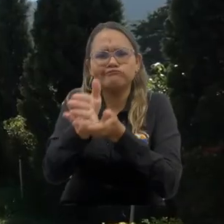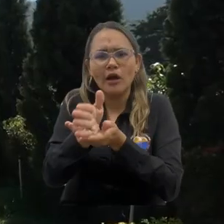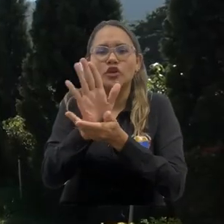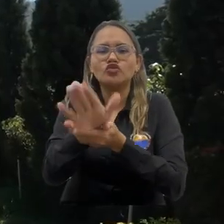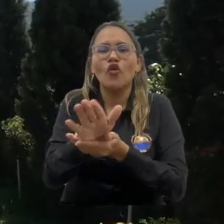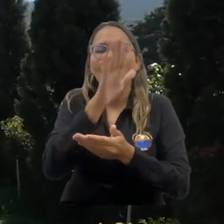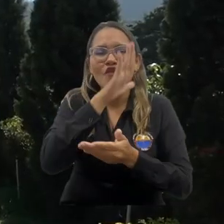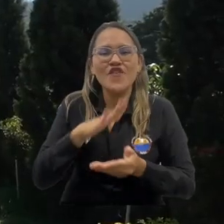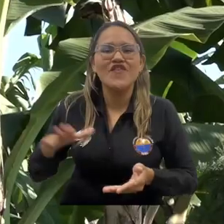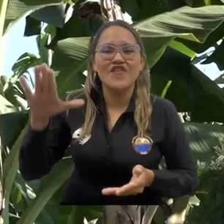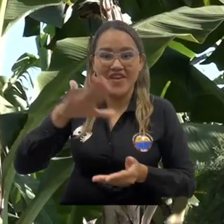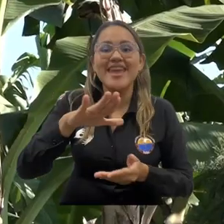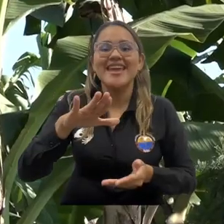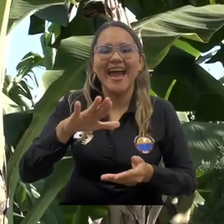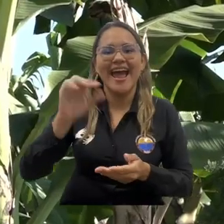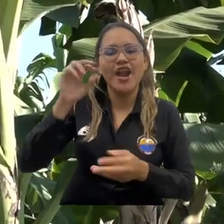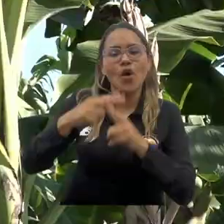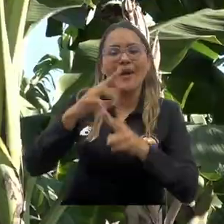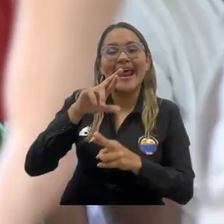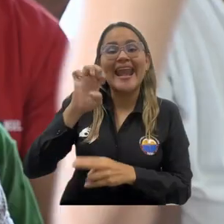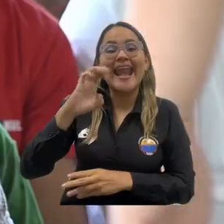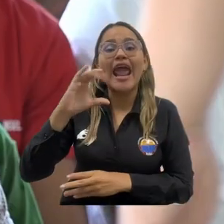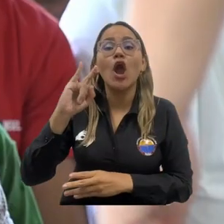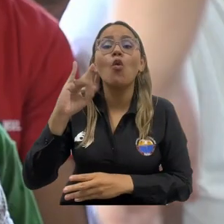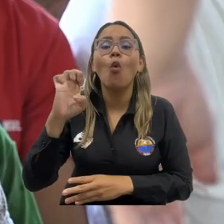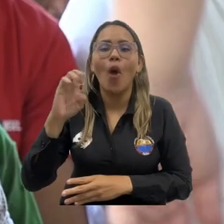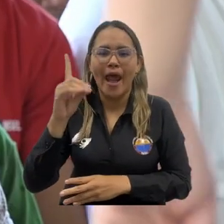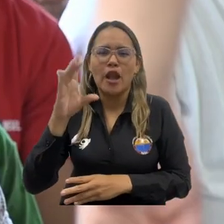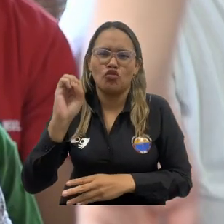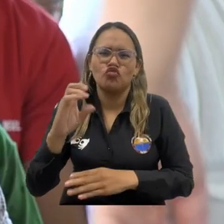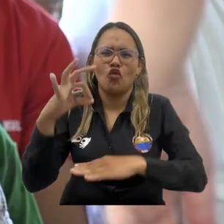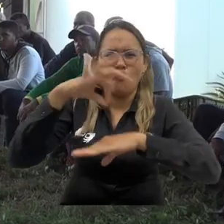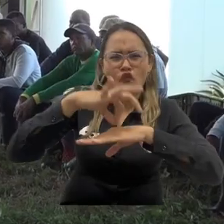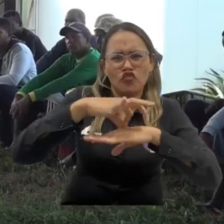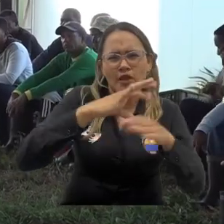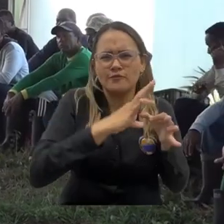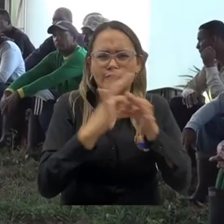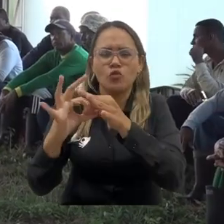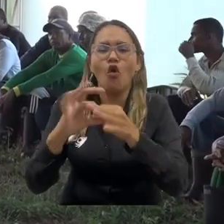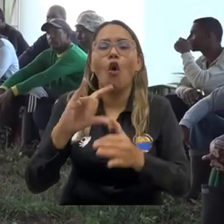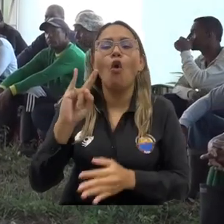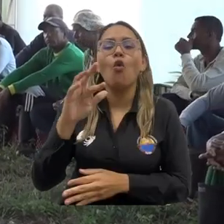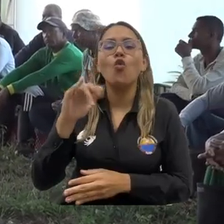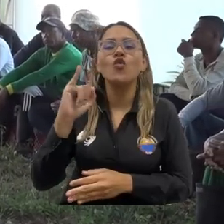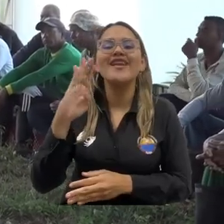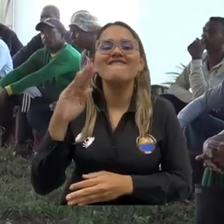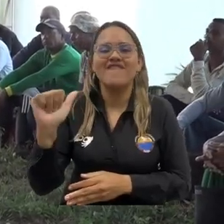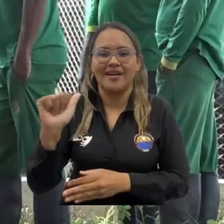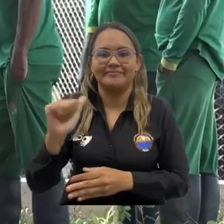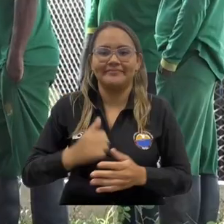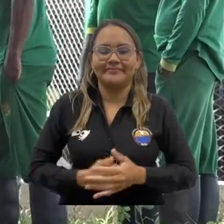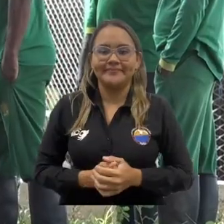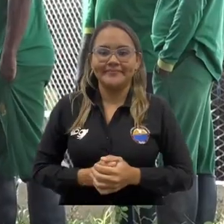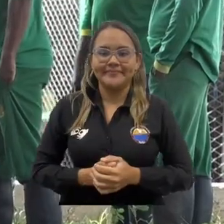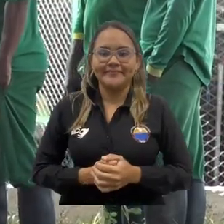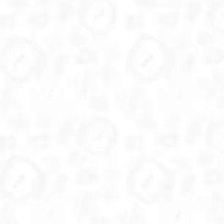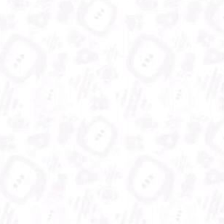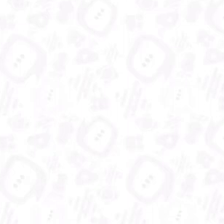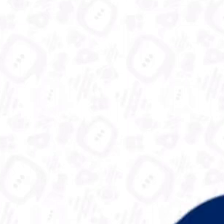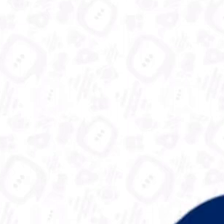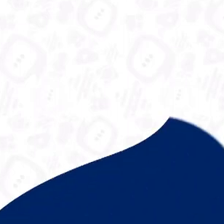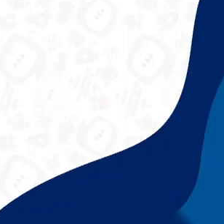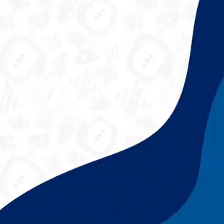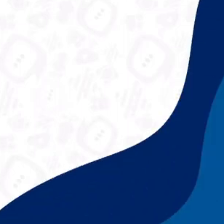se trasladó hasta la finca El Recuerdo, jurisdicción del municipio de Zona Bananera, una iniciativa en alianza con la Fundación Unibam.